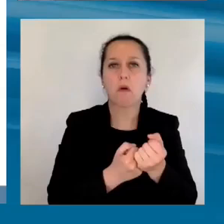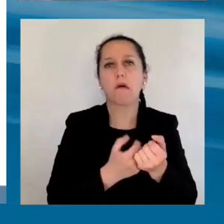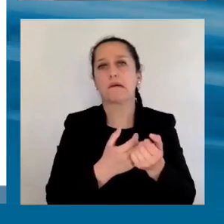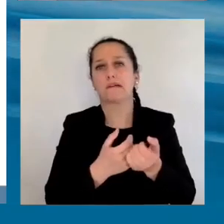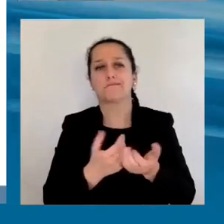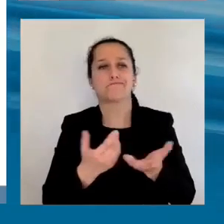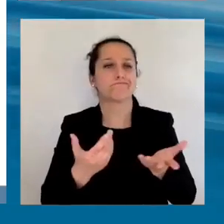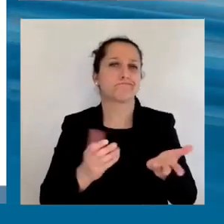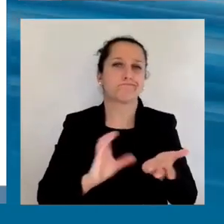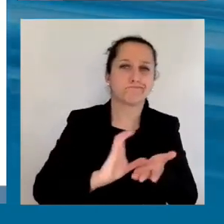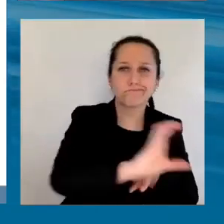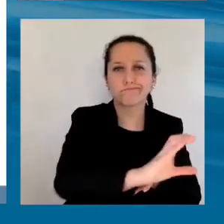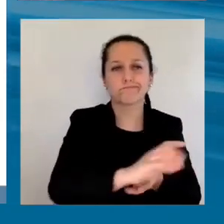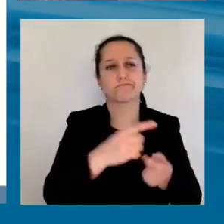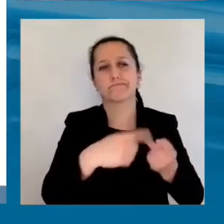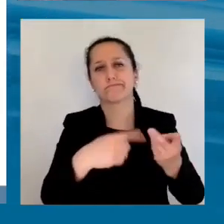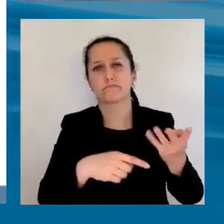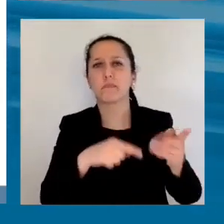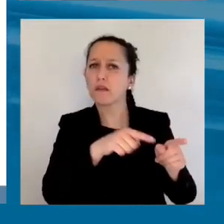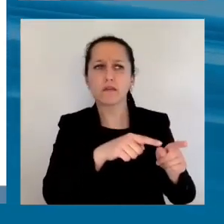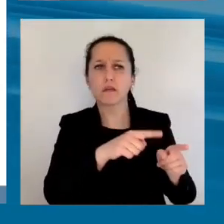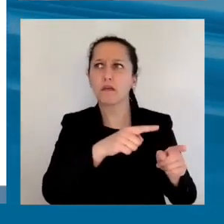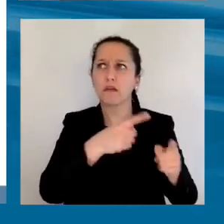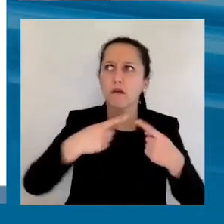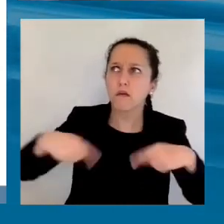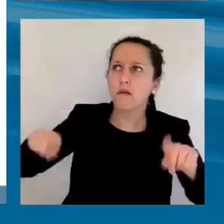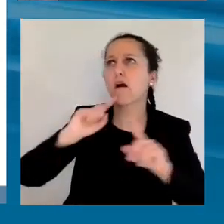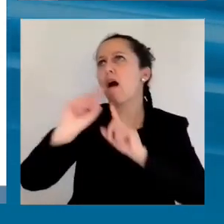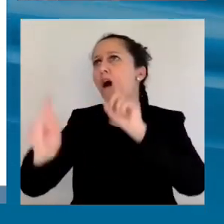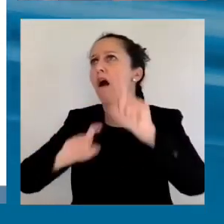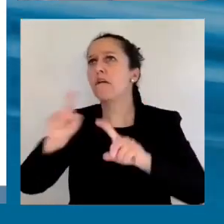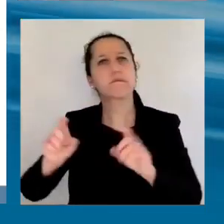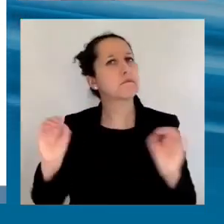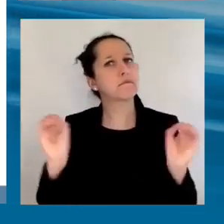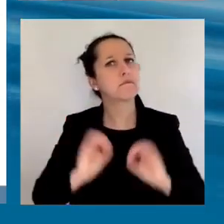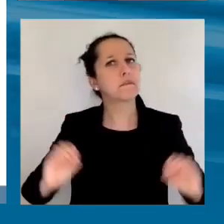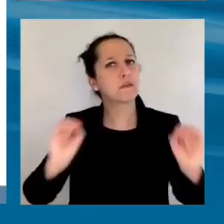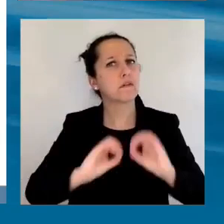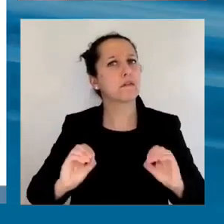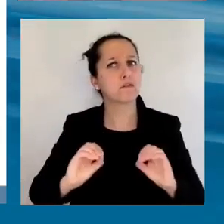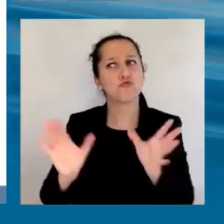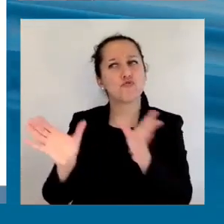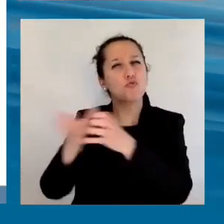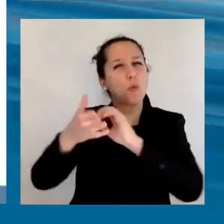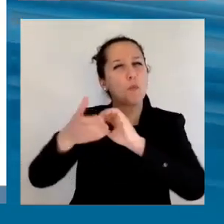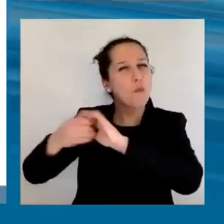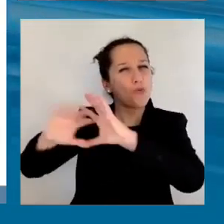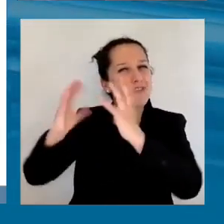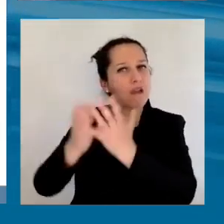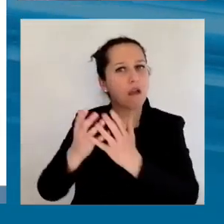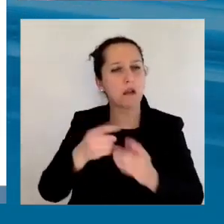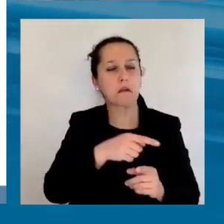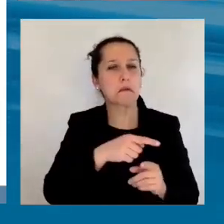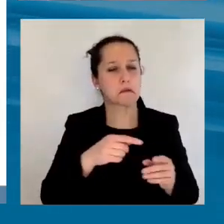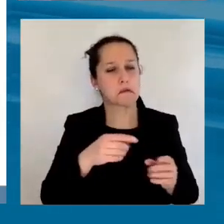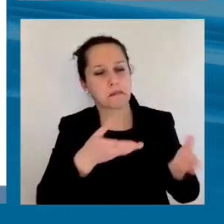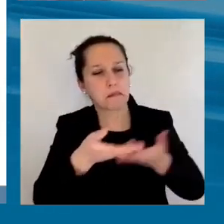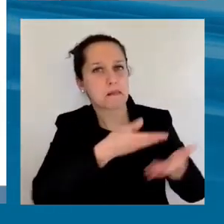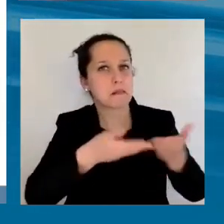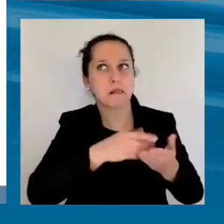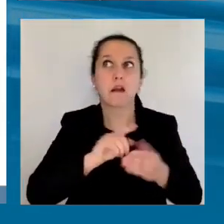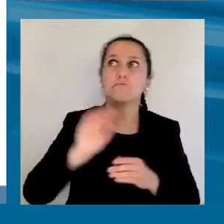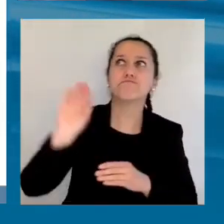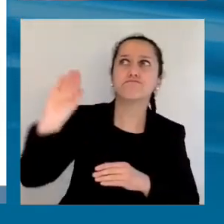violan los acuerdos de subsidios de la OMC o arancelarios o de tratados de libre